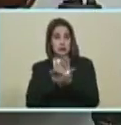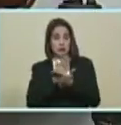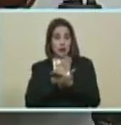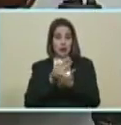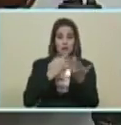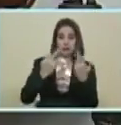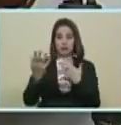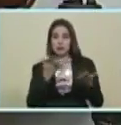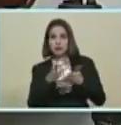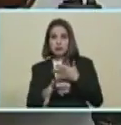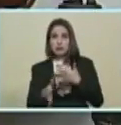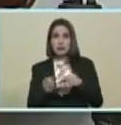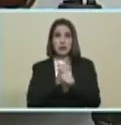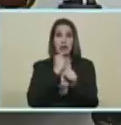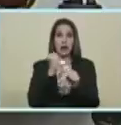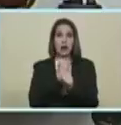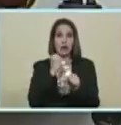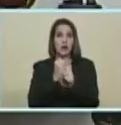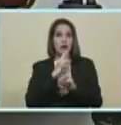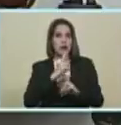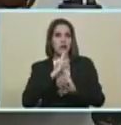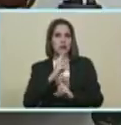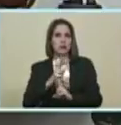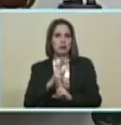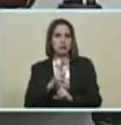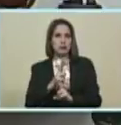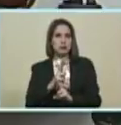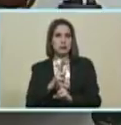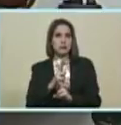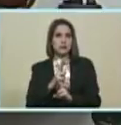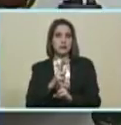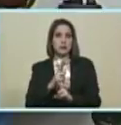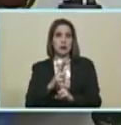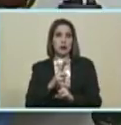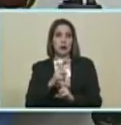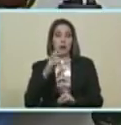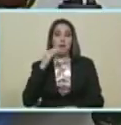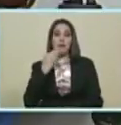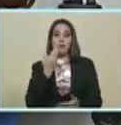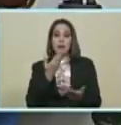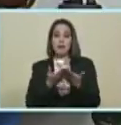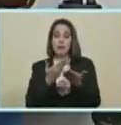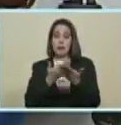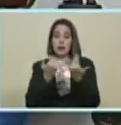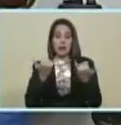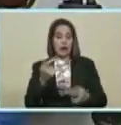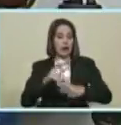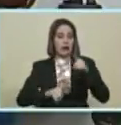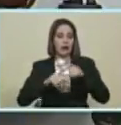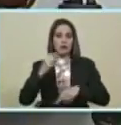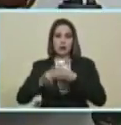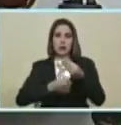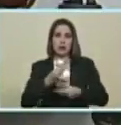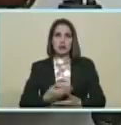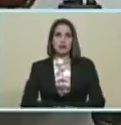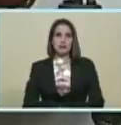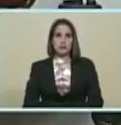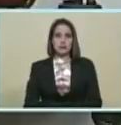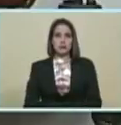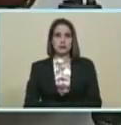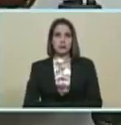...reacción... ...trabajo... ...resultado... ...que nos exige... ...las circunstancias... ...bueno...